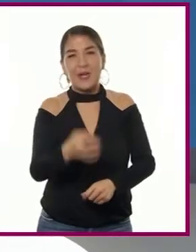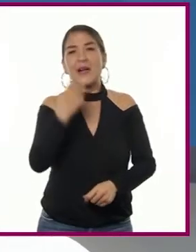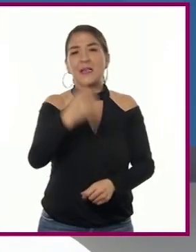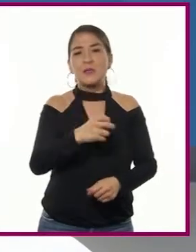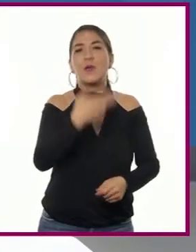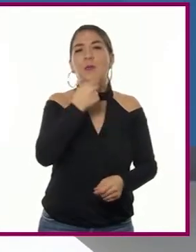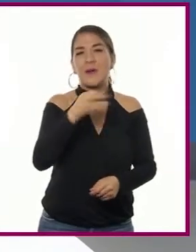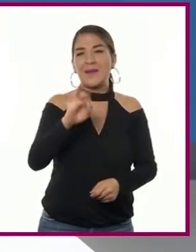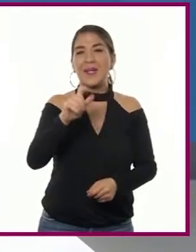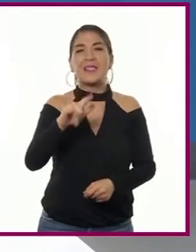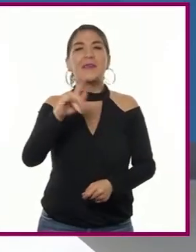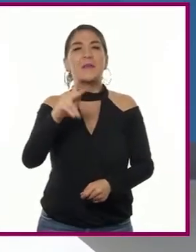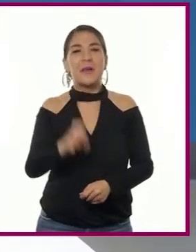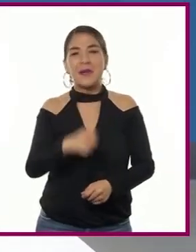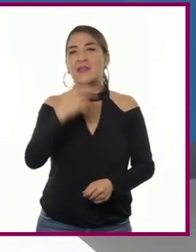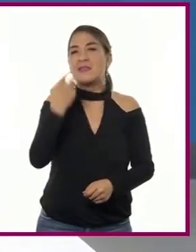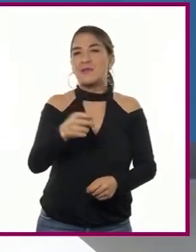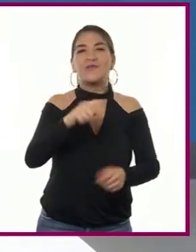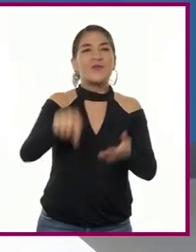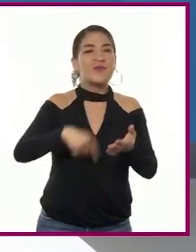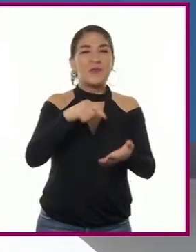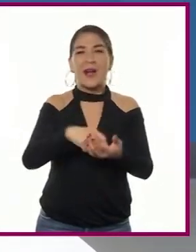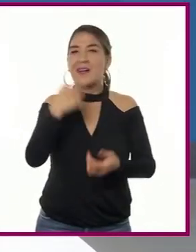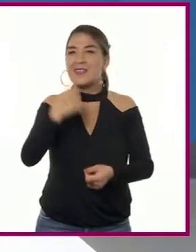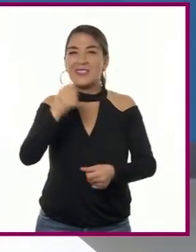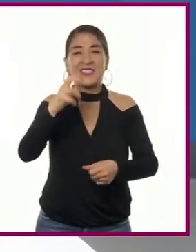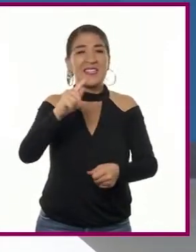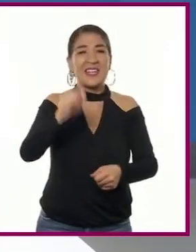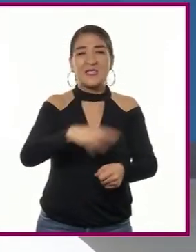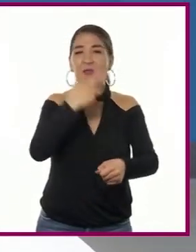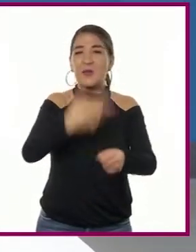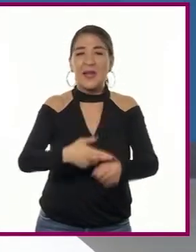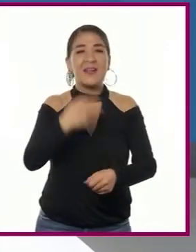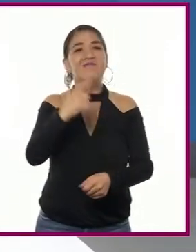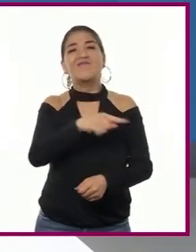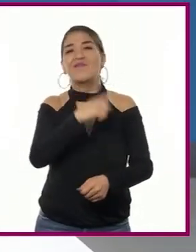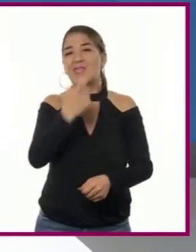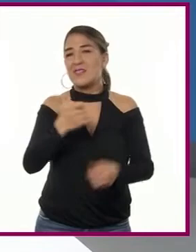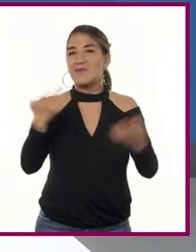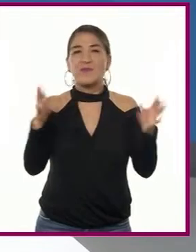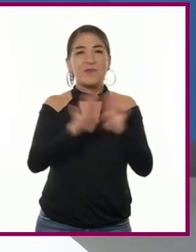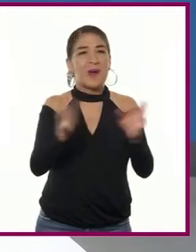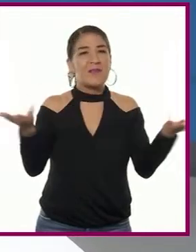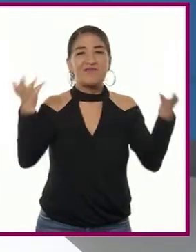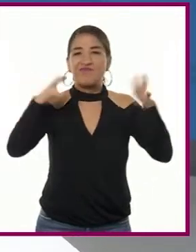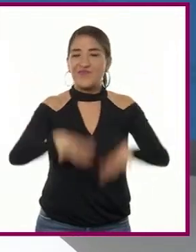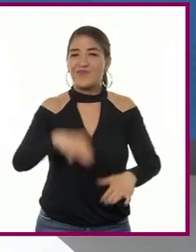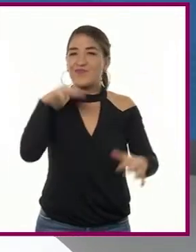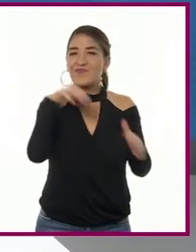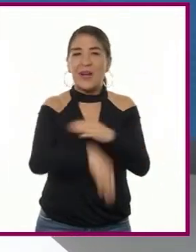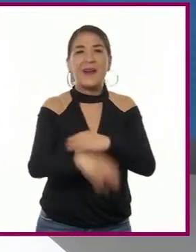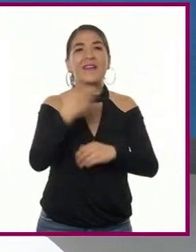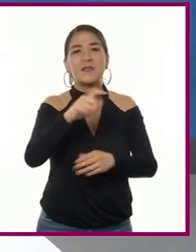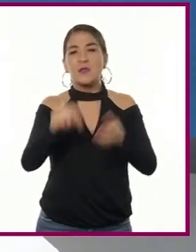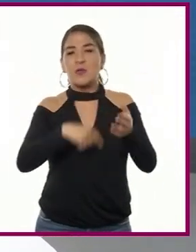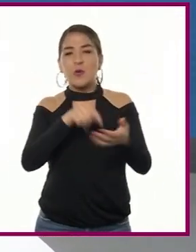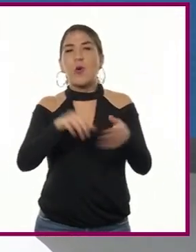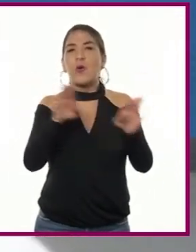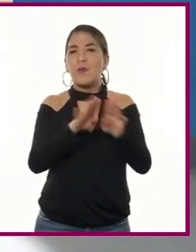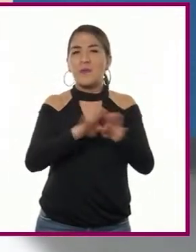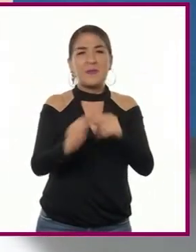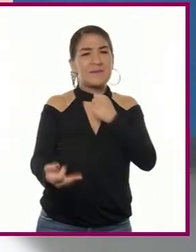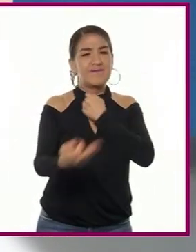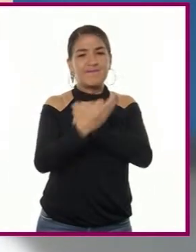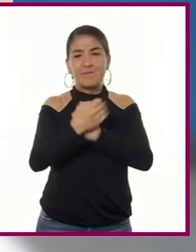tesorería en bancarrota y las fuerzas armadas en ruinas, se apoyó principalmente en tropas y dinero franceses para defender su herencia.